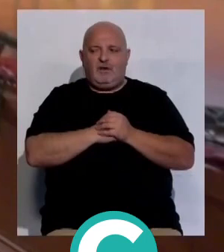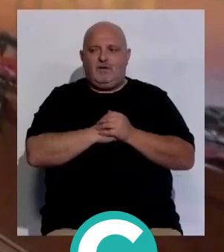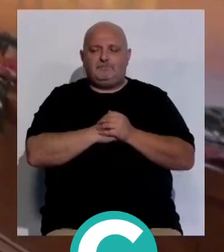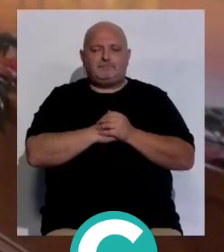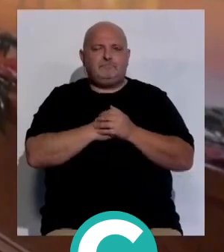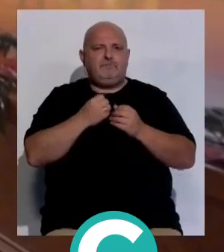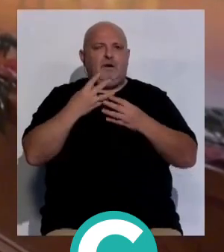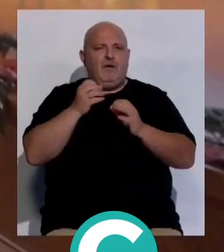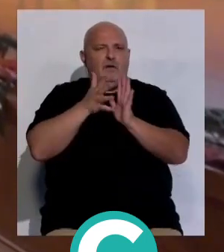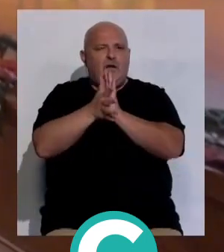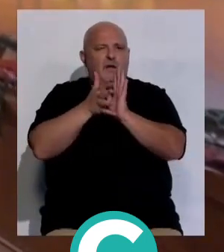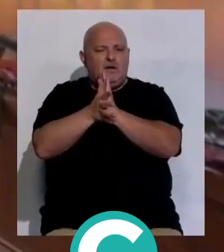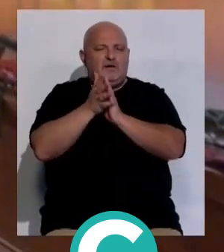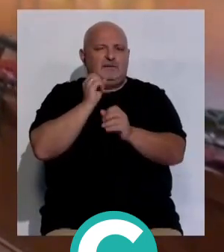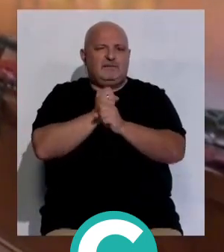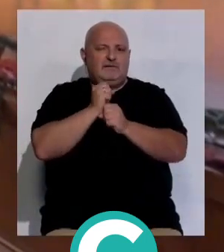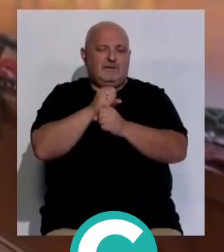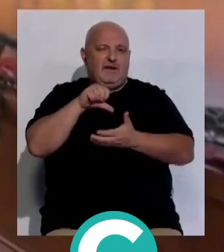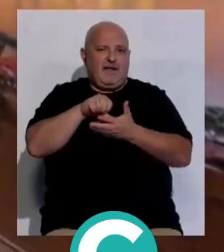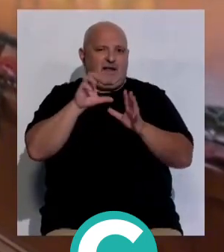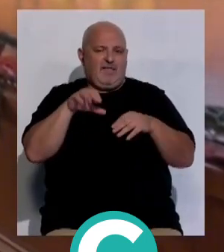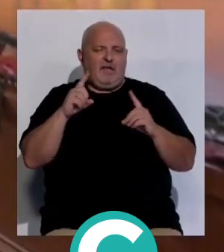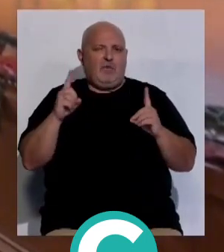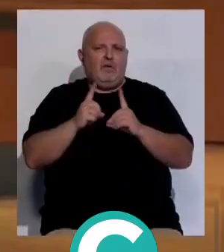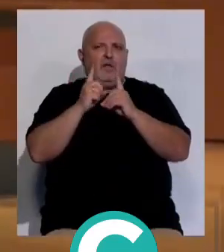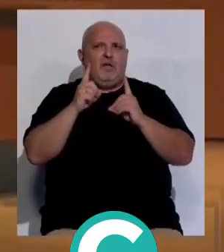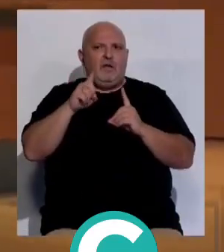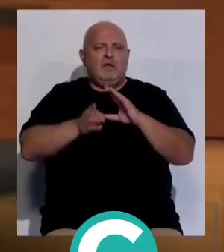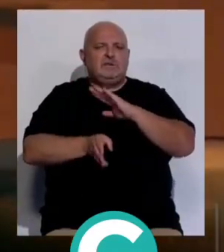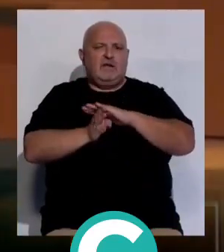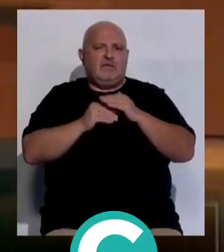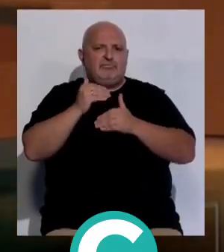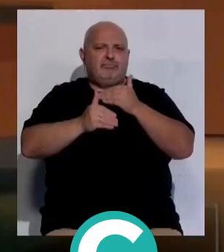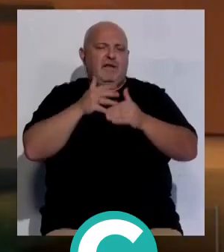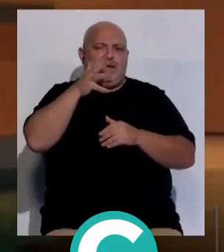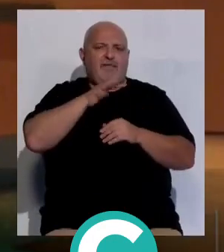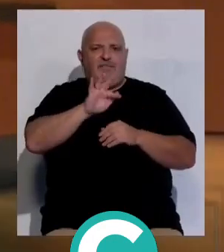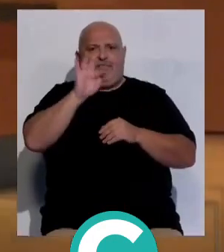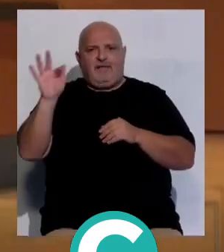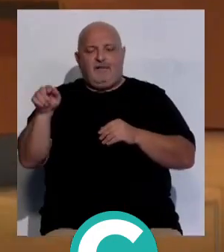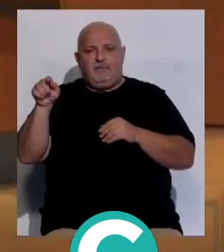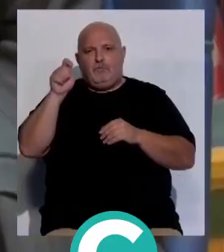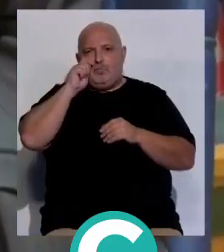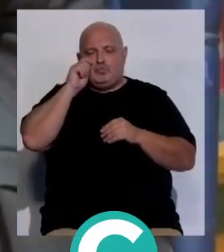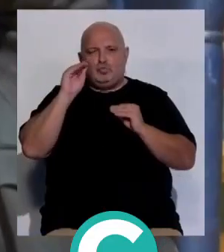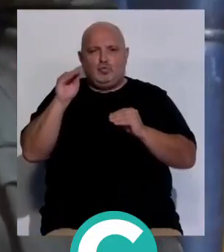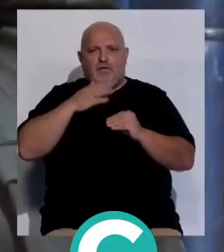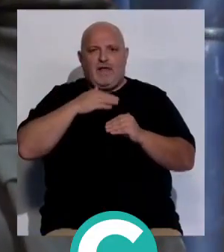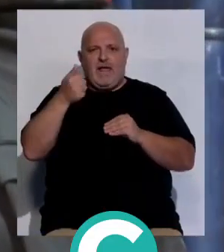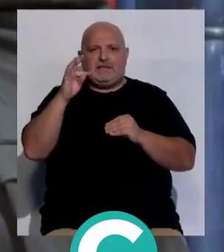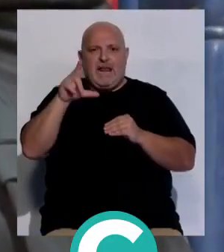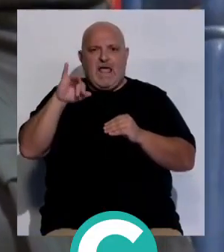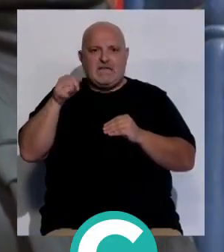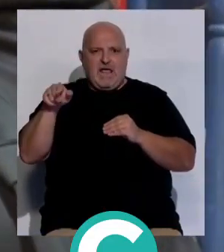Tras las primeras sesiones de trabajo en la capital gaditana, el encuentro tendrá continuidad en Jerez, con sede en los museos de la Atalaya.